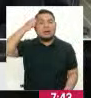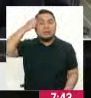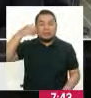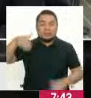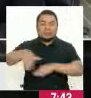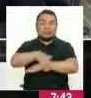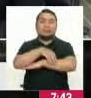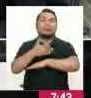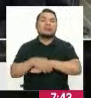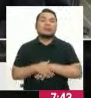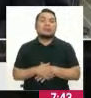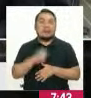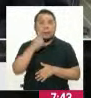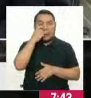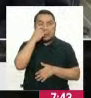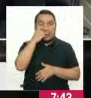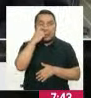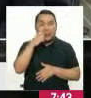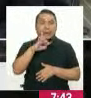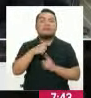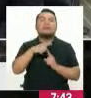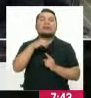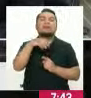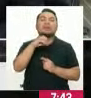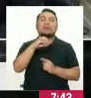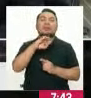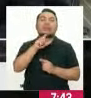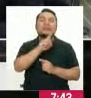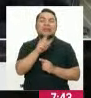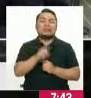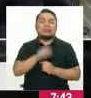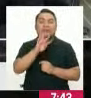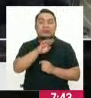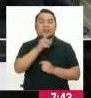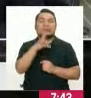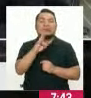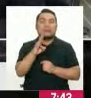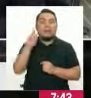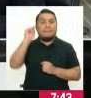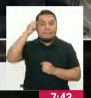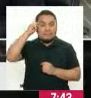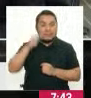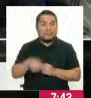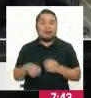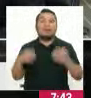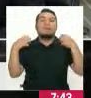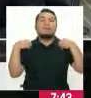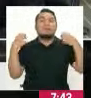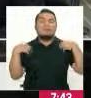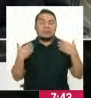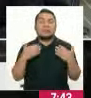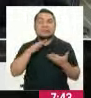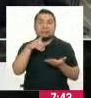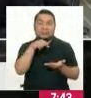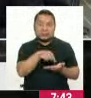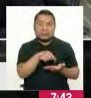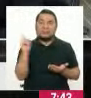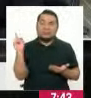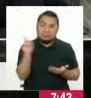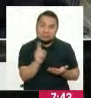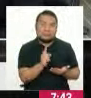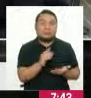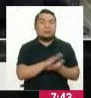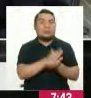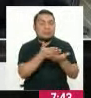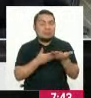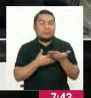Faustino Sánchez Carrión, 417 Magdalena. Esas son las oficinas de la sede central. Asimismo, tenemos